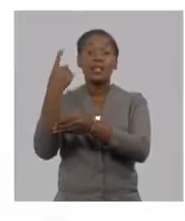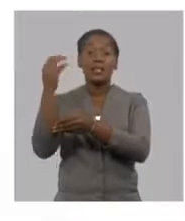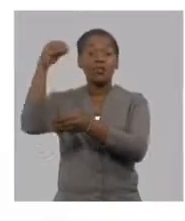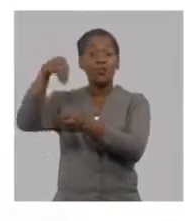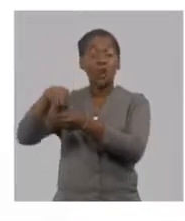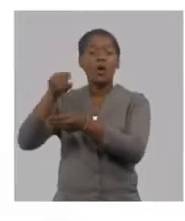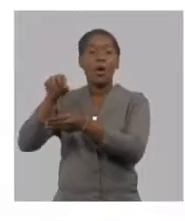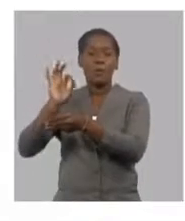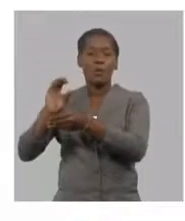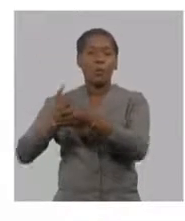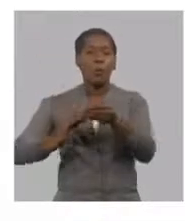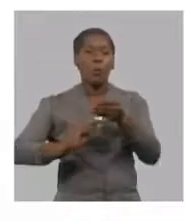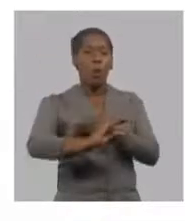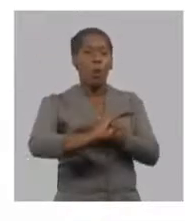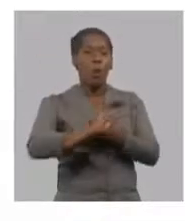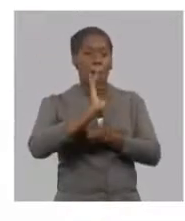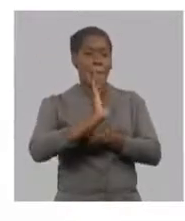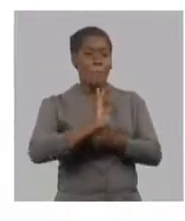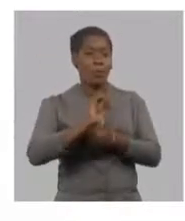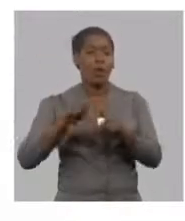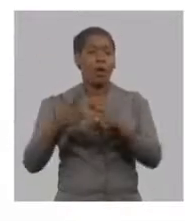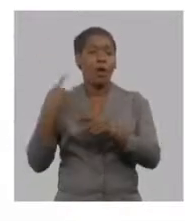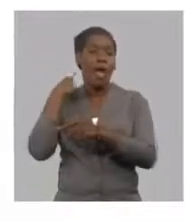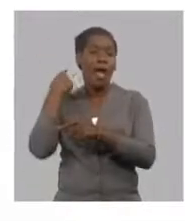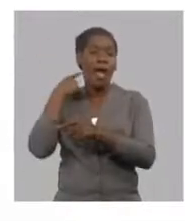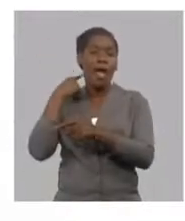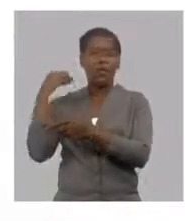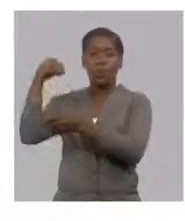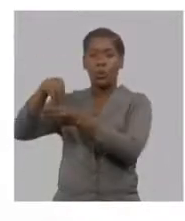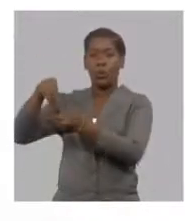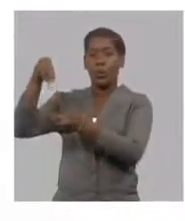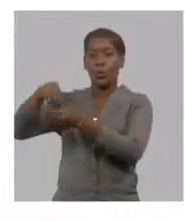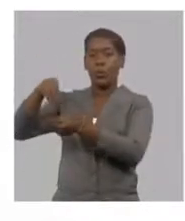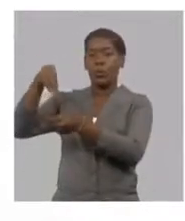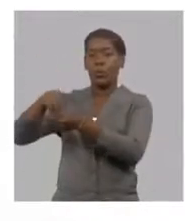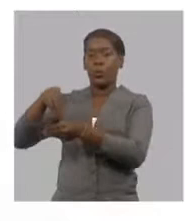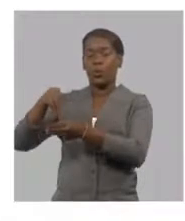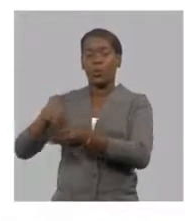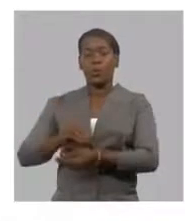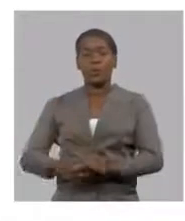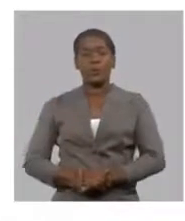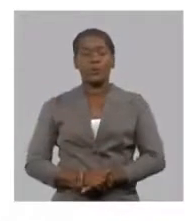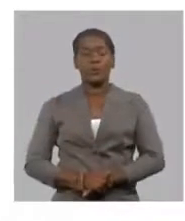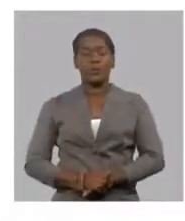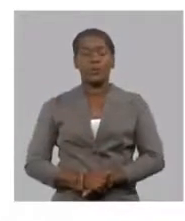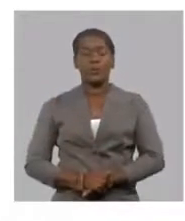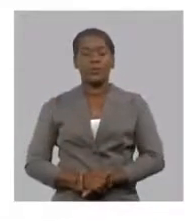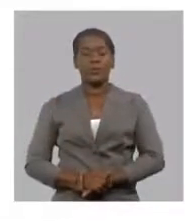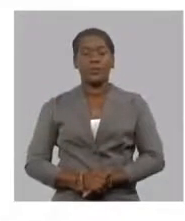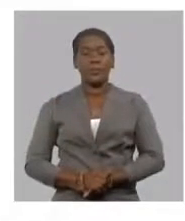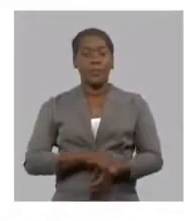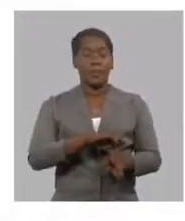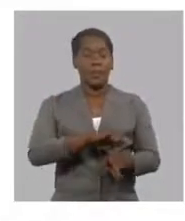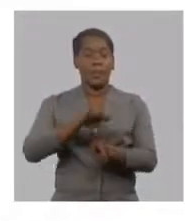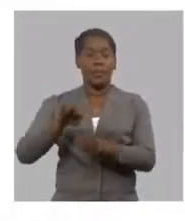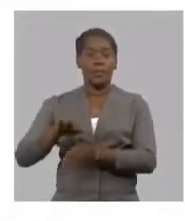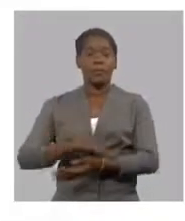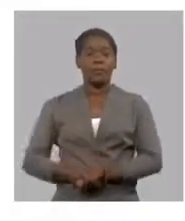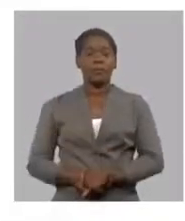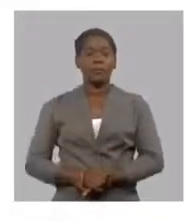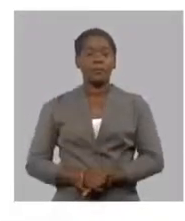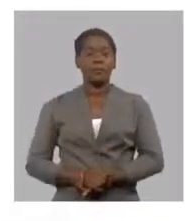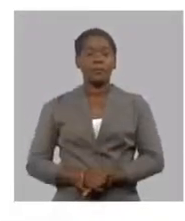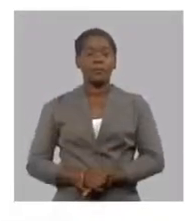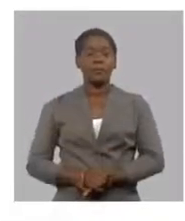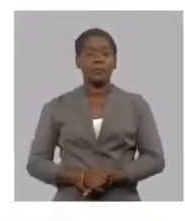de esas mismas producciones porque la prima constituye parte del crédito y del financiamiento a esas producciones también vamos a devolver el 100%